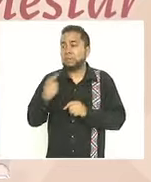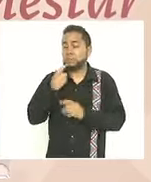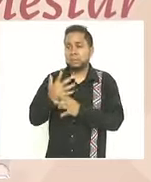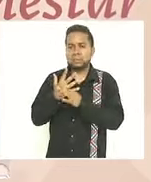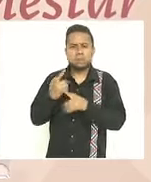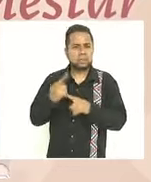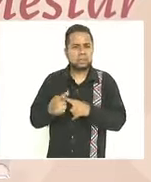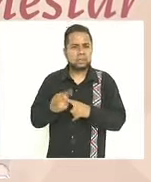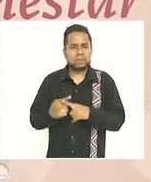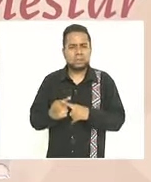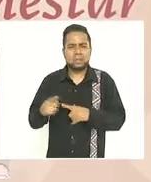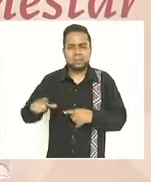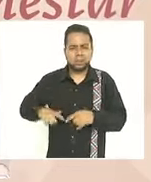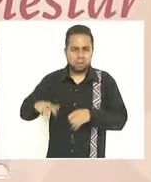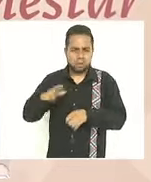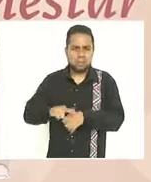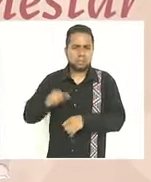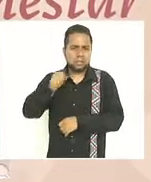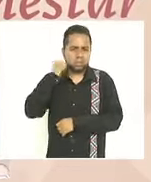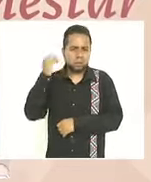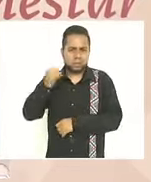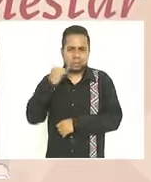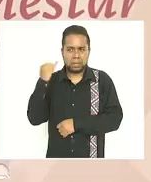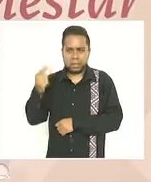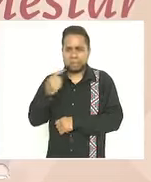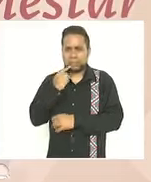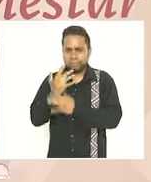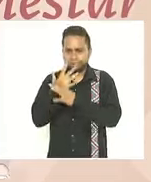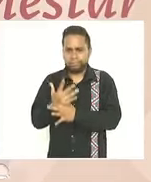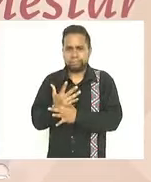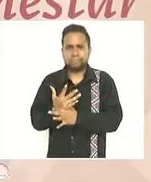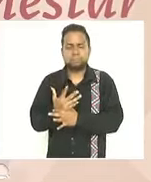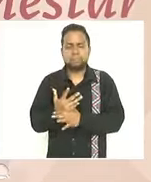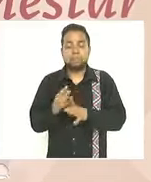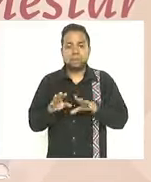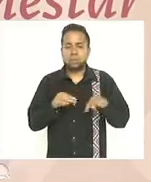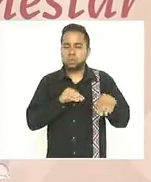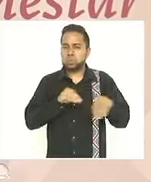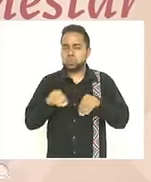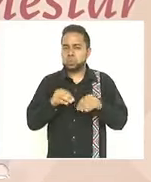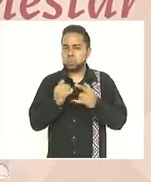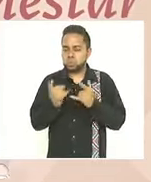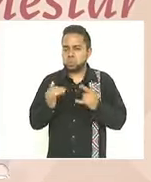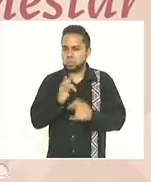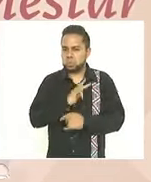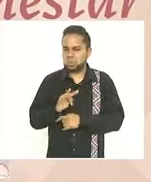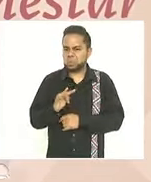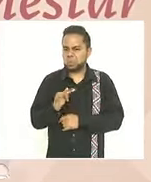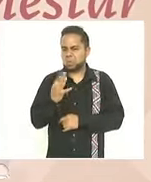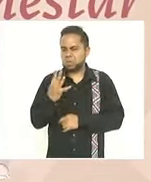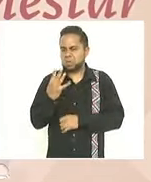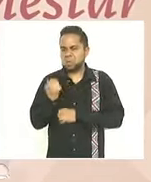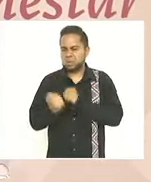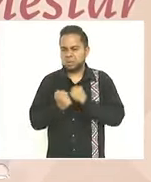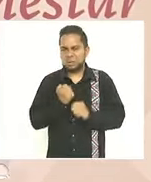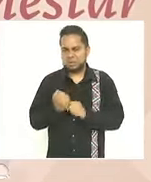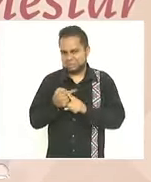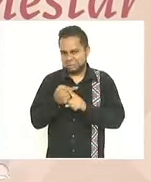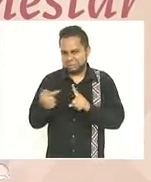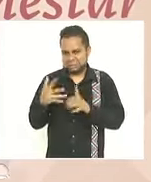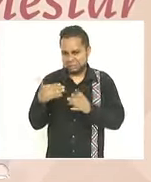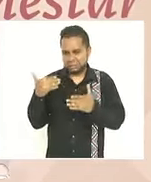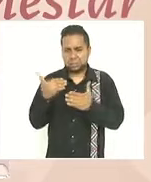resaltó nuestro gobernador Salomón Jara en un movimiento histórico único de apenas cuatro años y medio